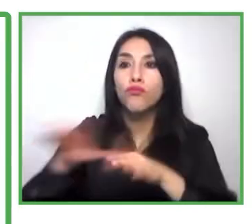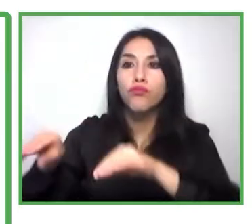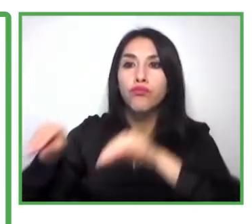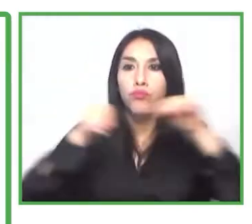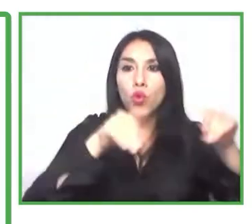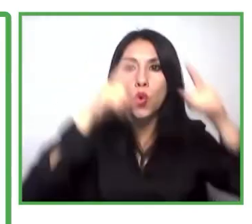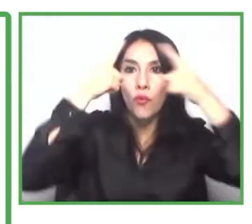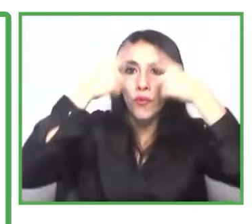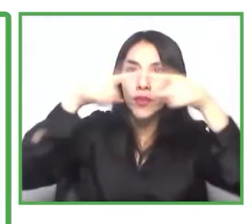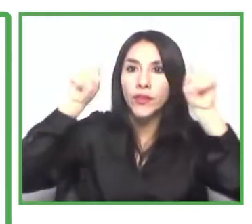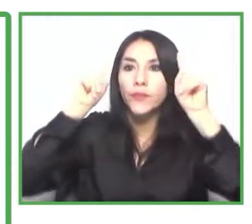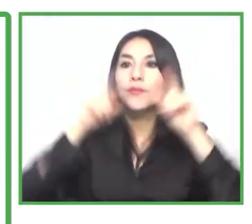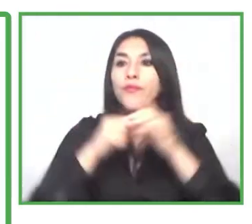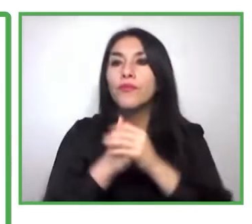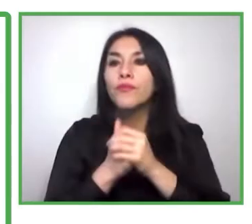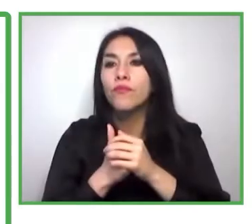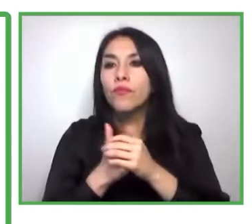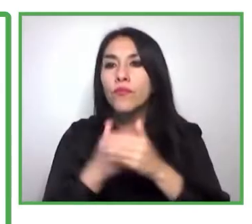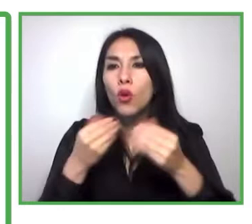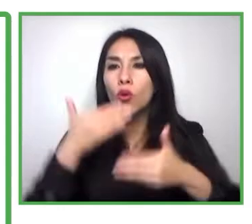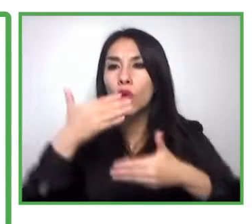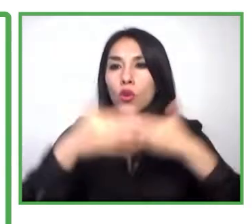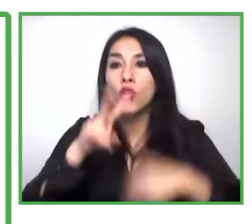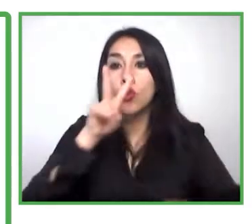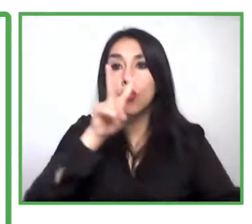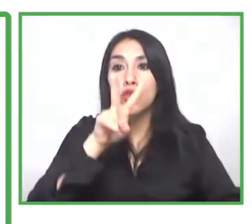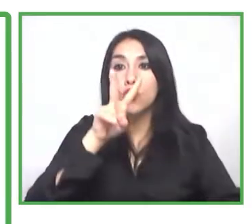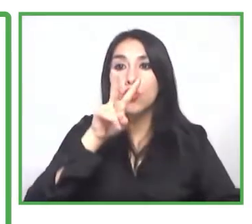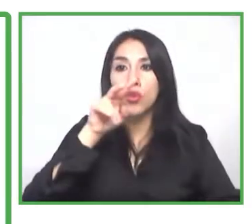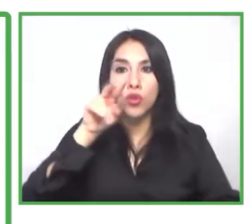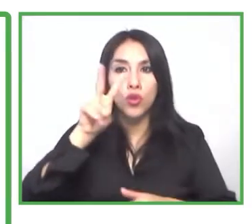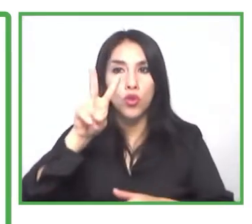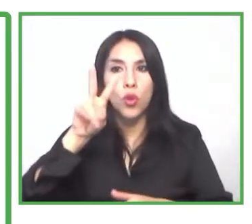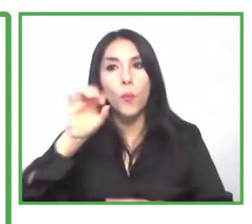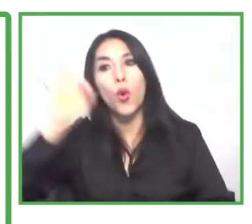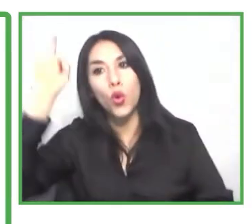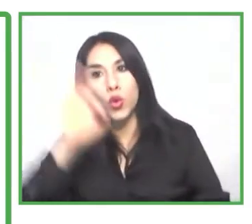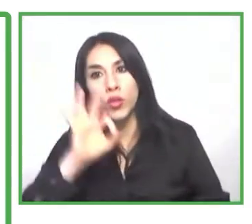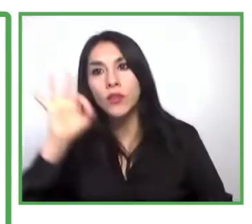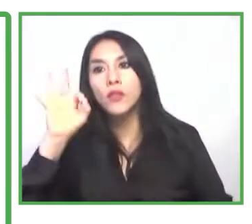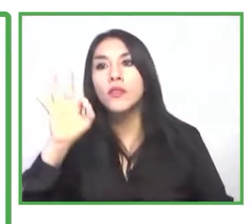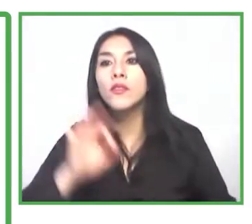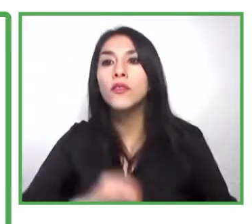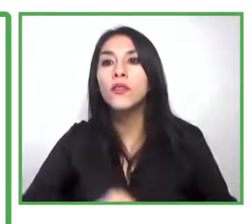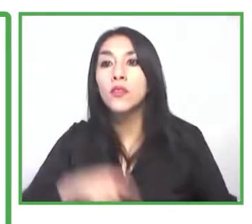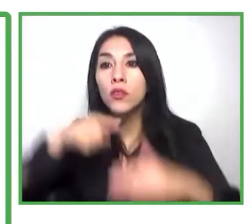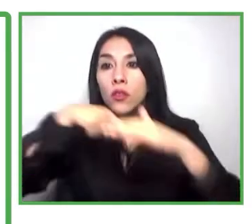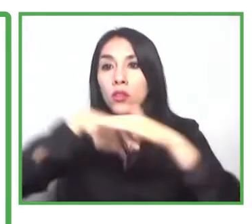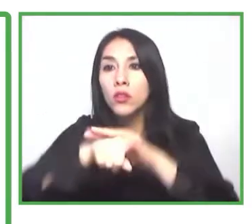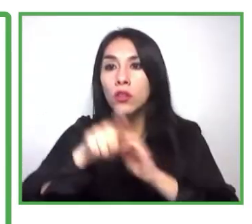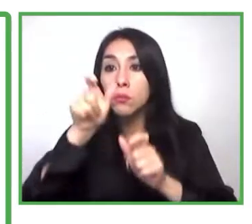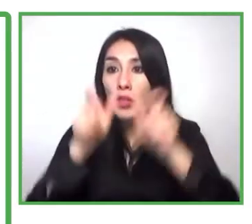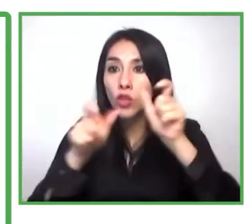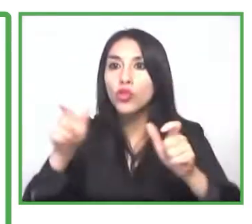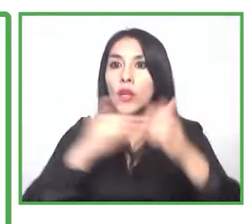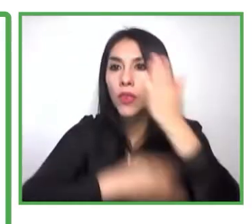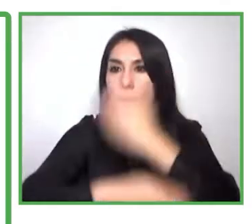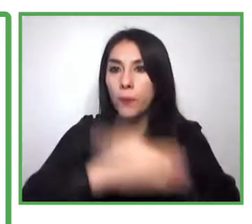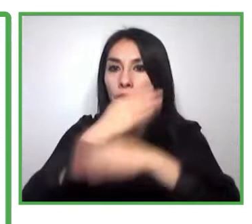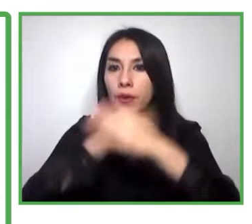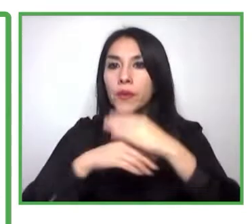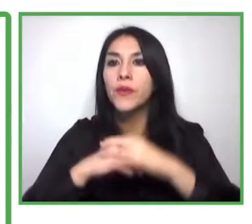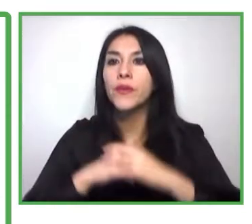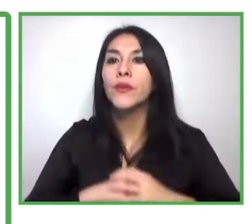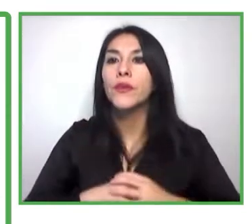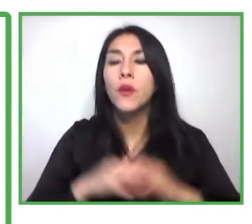2.700%. O sea, es impresionante cómo han pasado y han entrado estudiantes con discapacidad en educación superior.